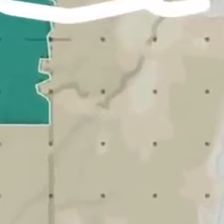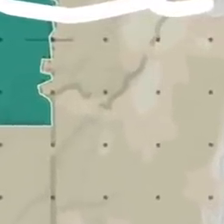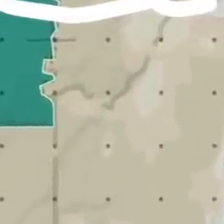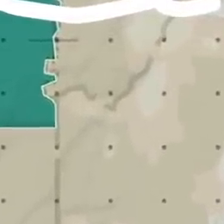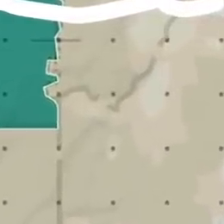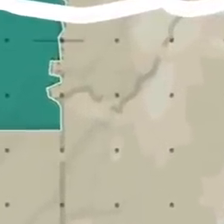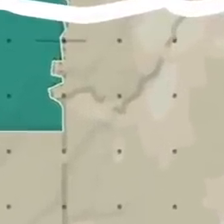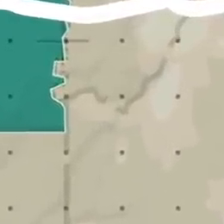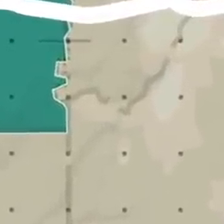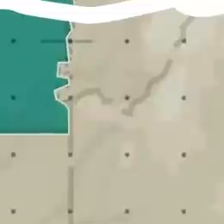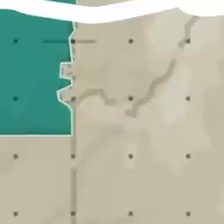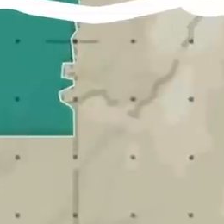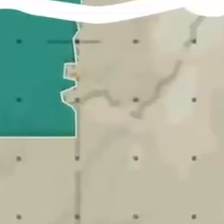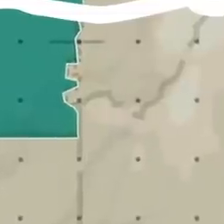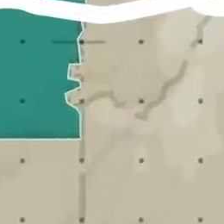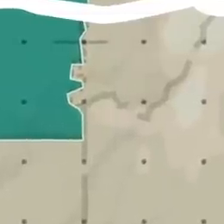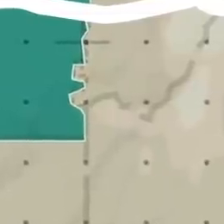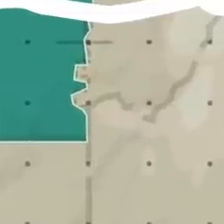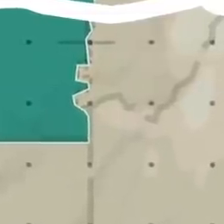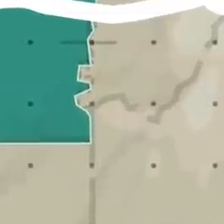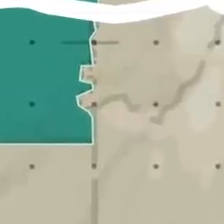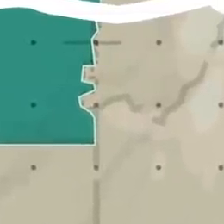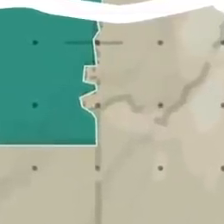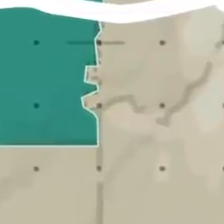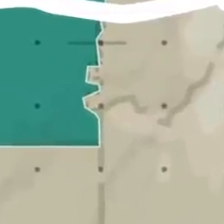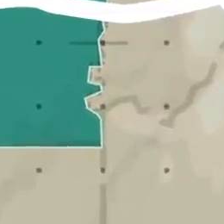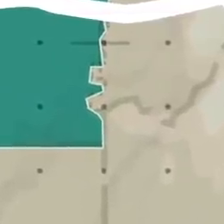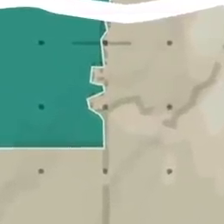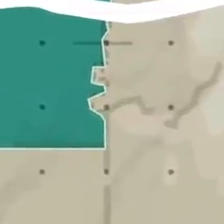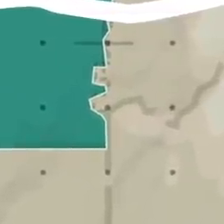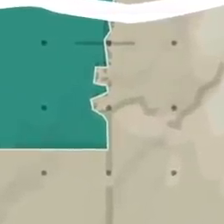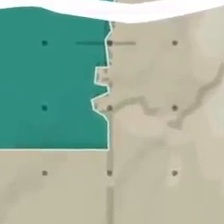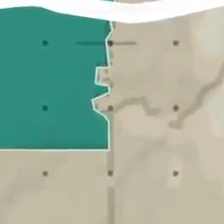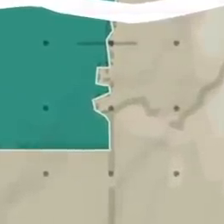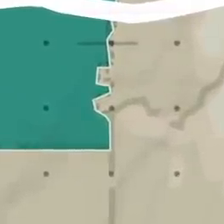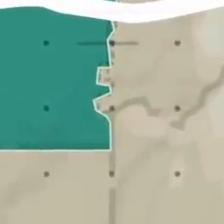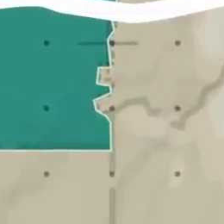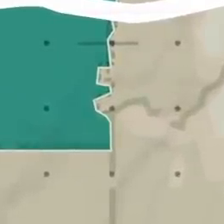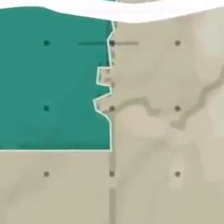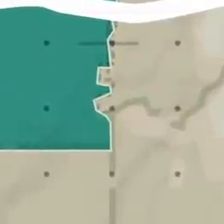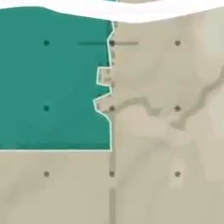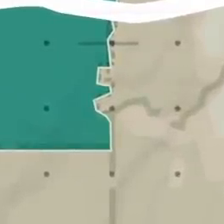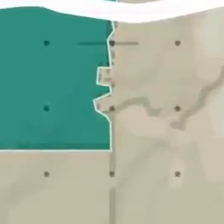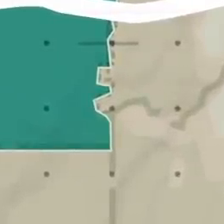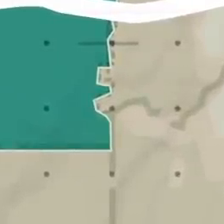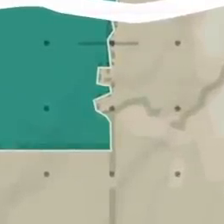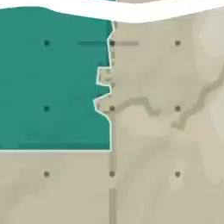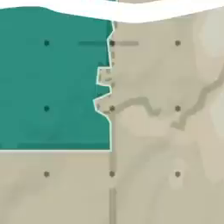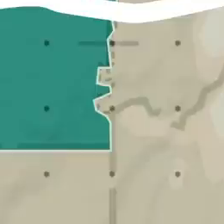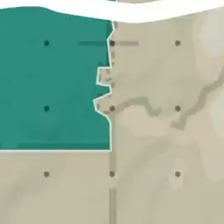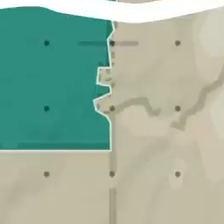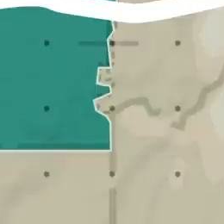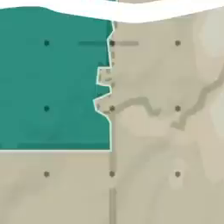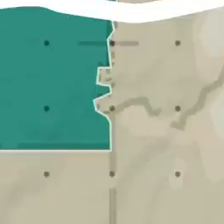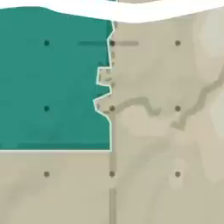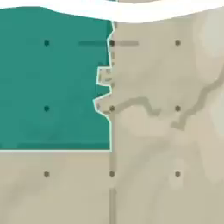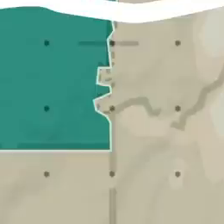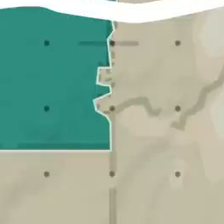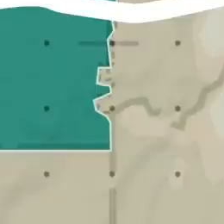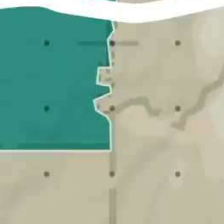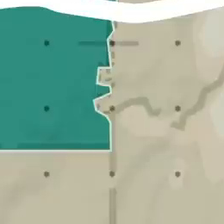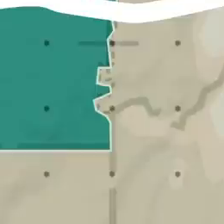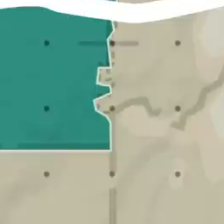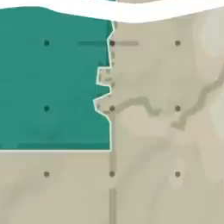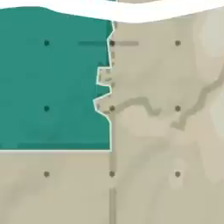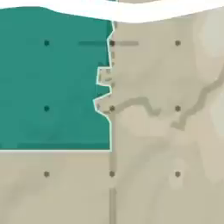La inversión para el tramo 2 asciende a 18.500 millones de pesos. La primera estación del tramo 2 estará